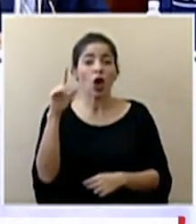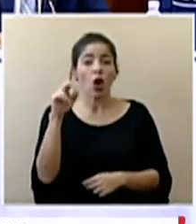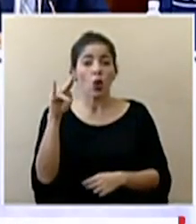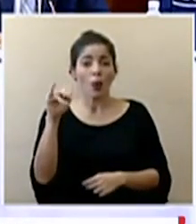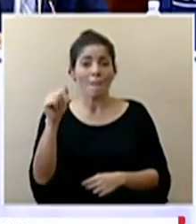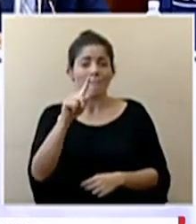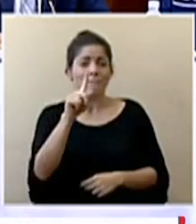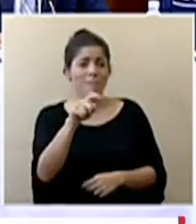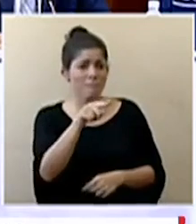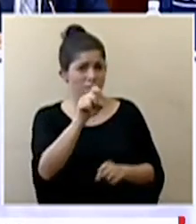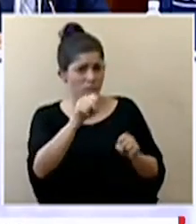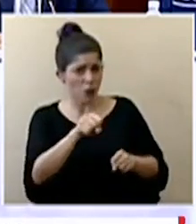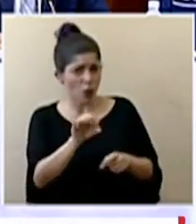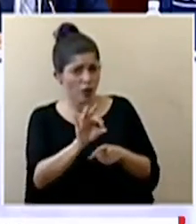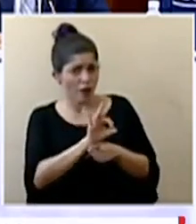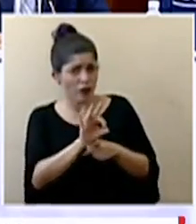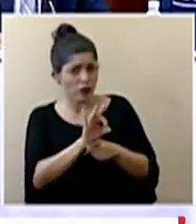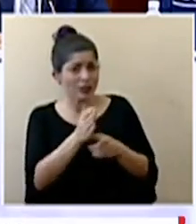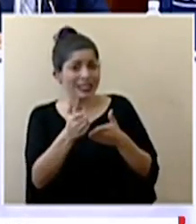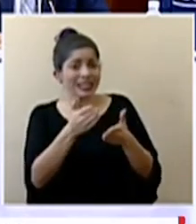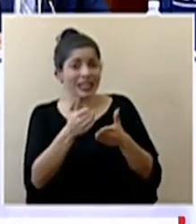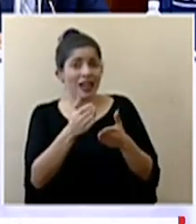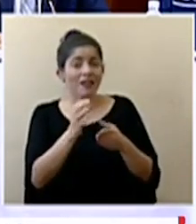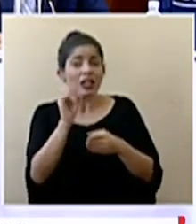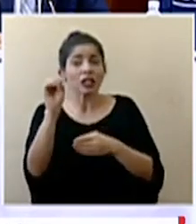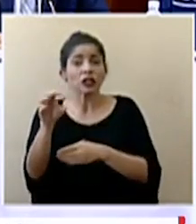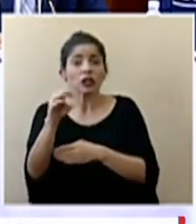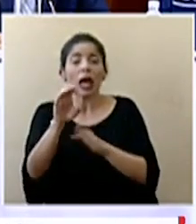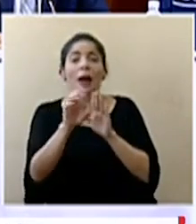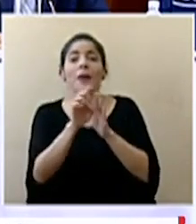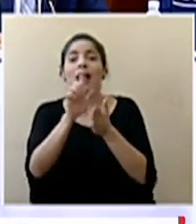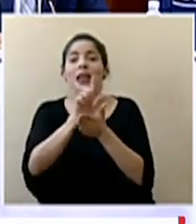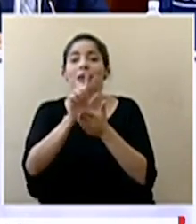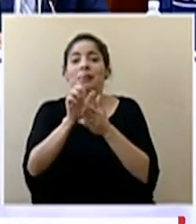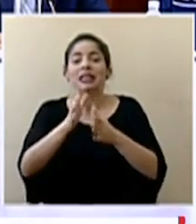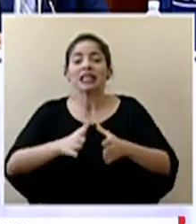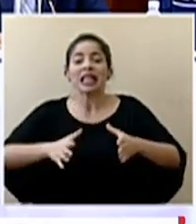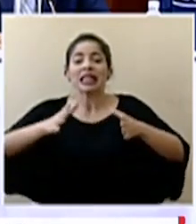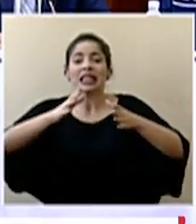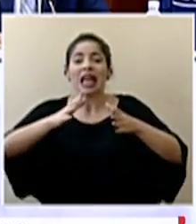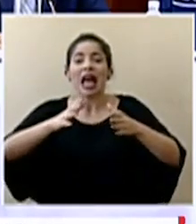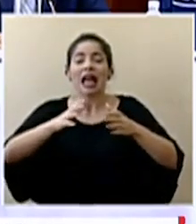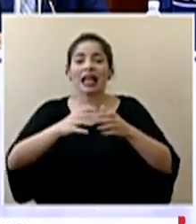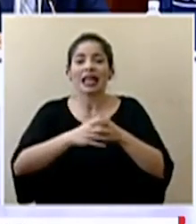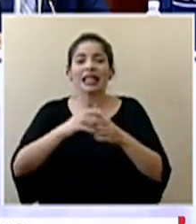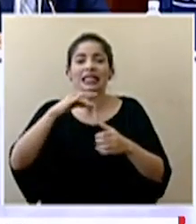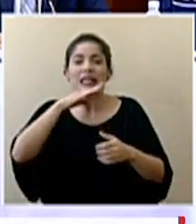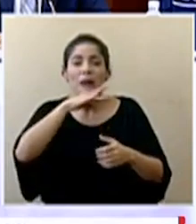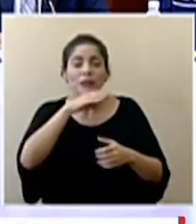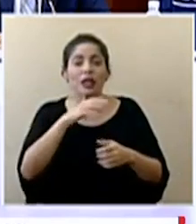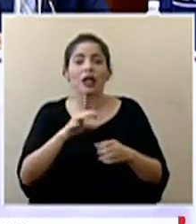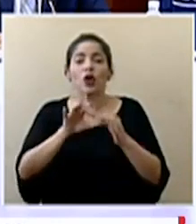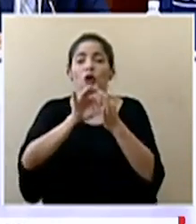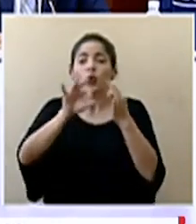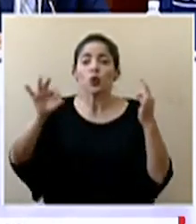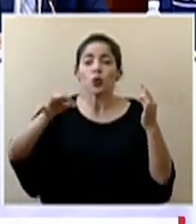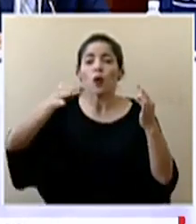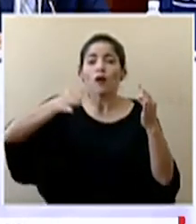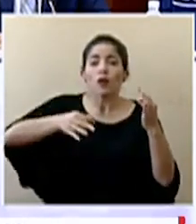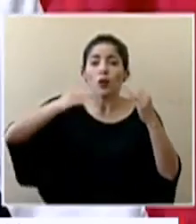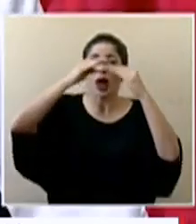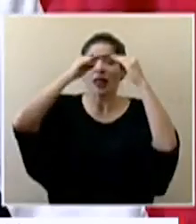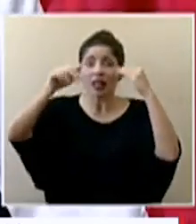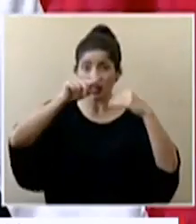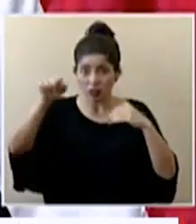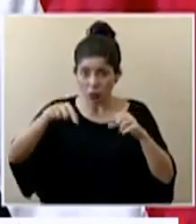mantener en funcionamiento estos días a servicio de domicilio como limpieza de tanques sépticos fontanería reparaciones de fugas de techos?